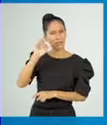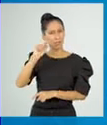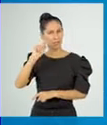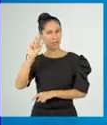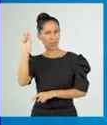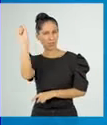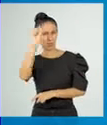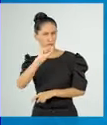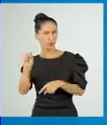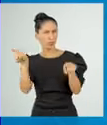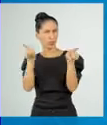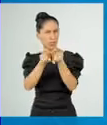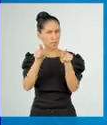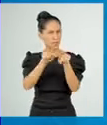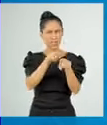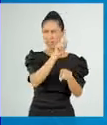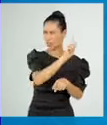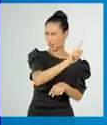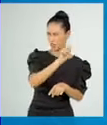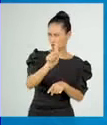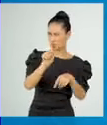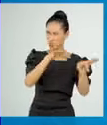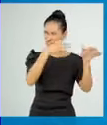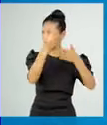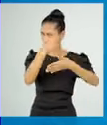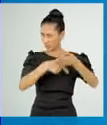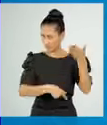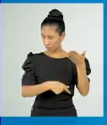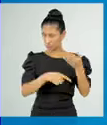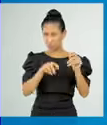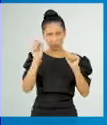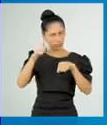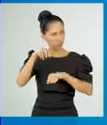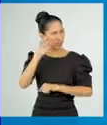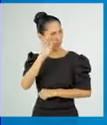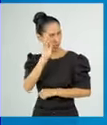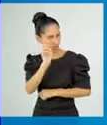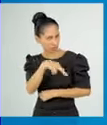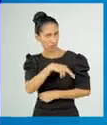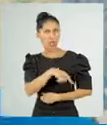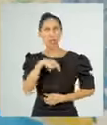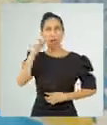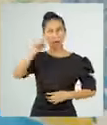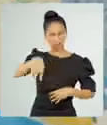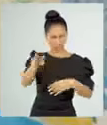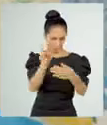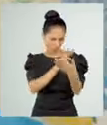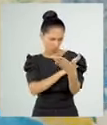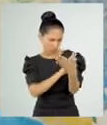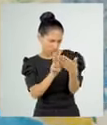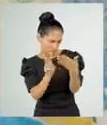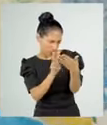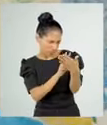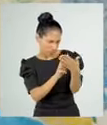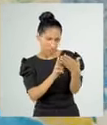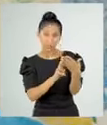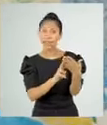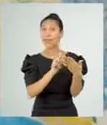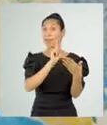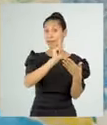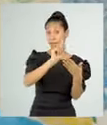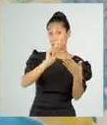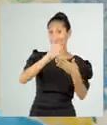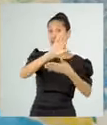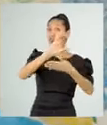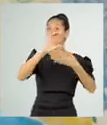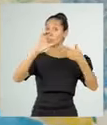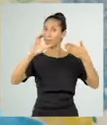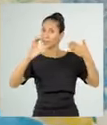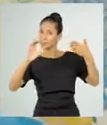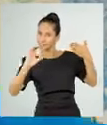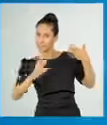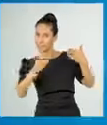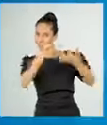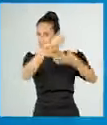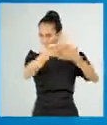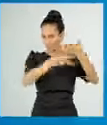función que realiza cada uno de ellos. Cierto, Cori. Hoy vamos a ver las características de los textos instructivos.